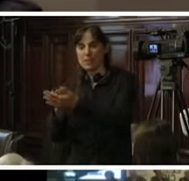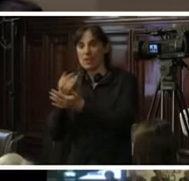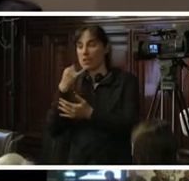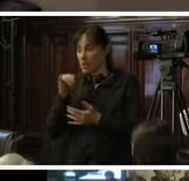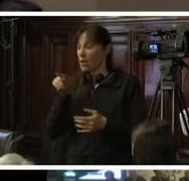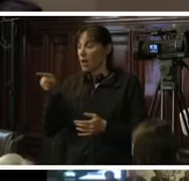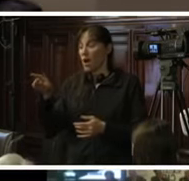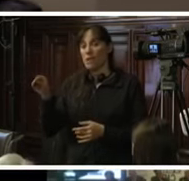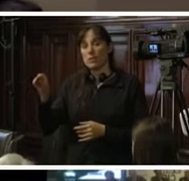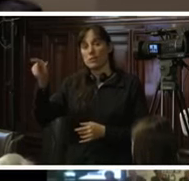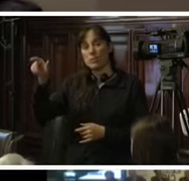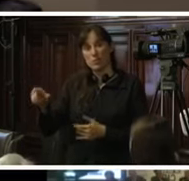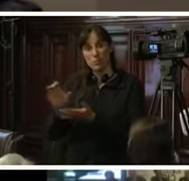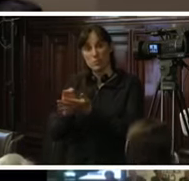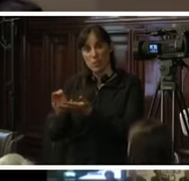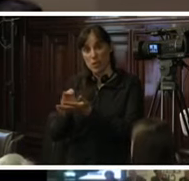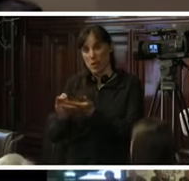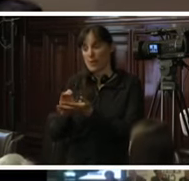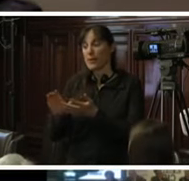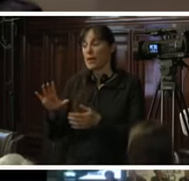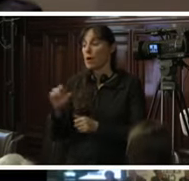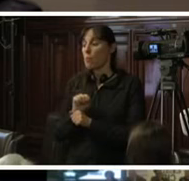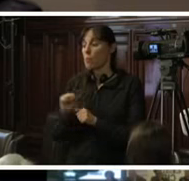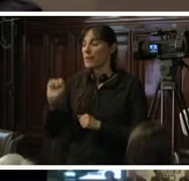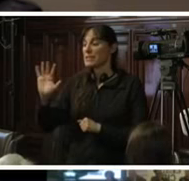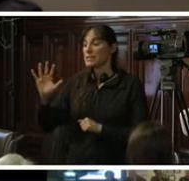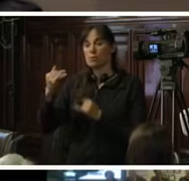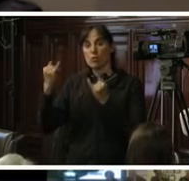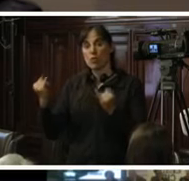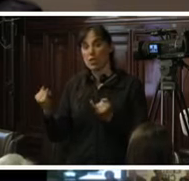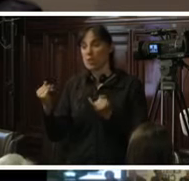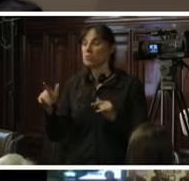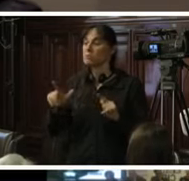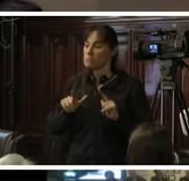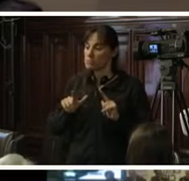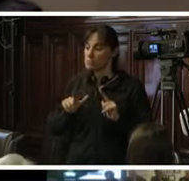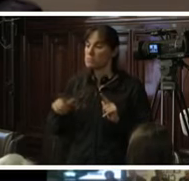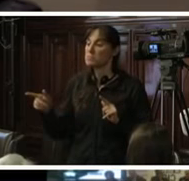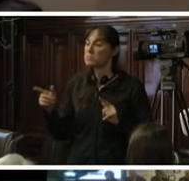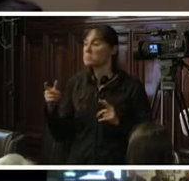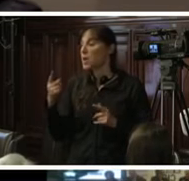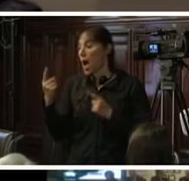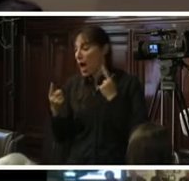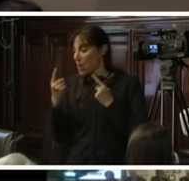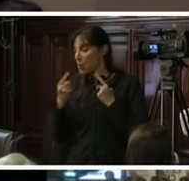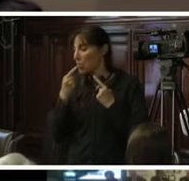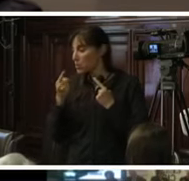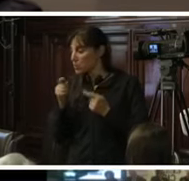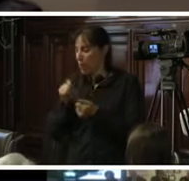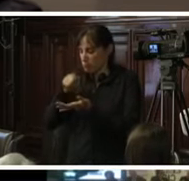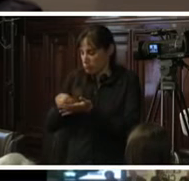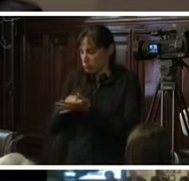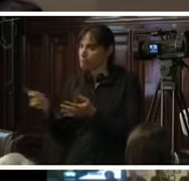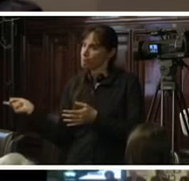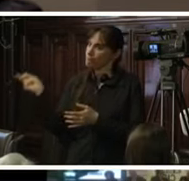denunciado y se le conceden cinco días útiles para presentar sus descargos por escrito. Y